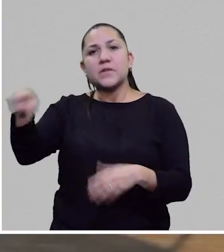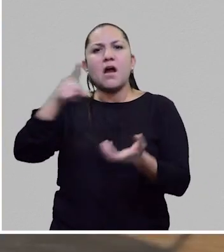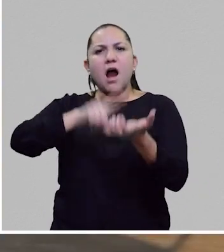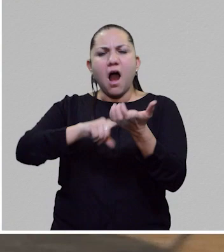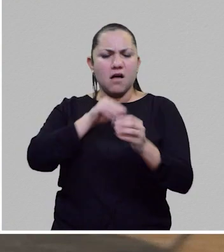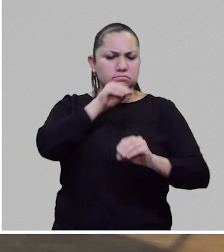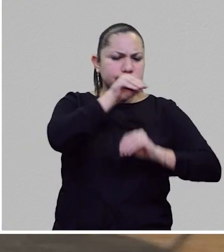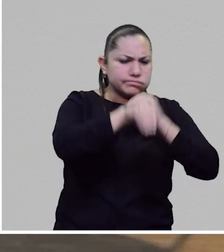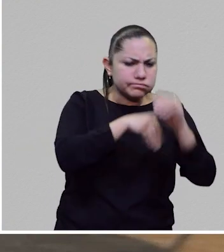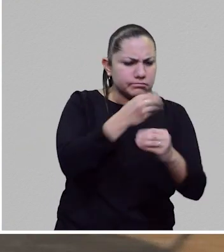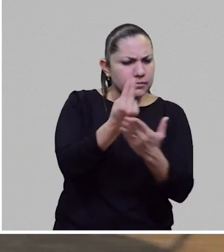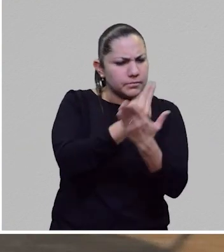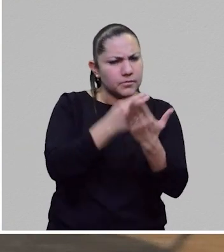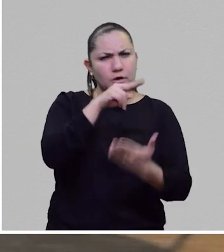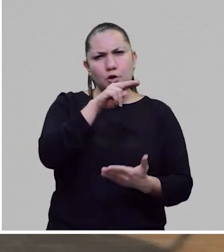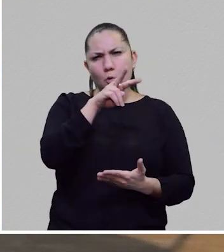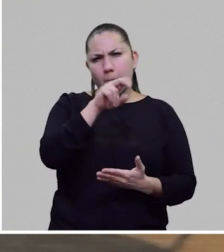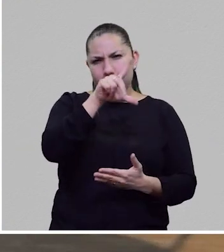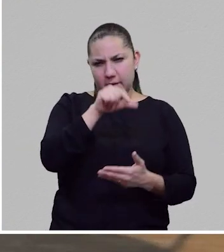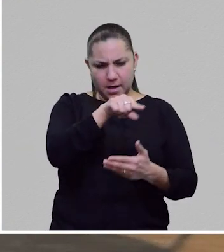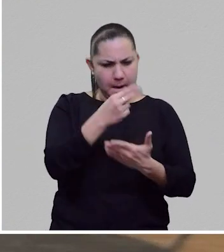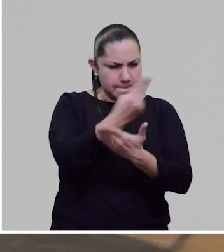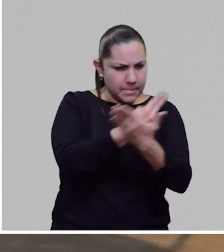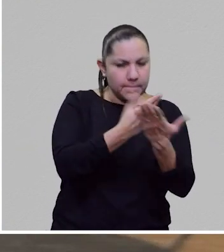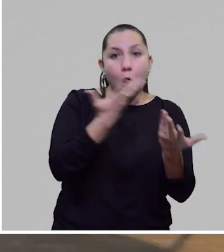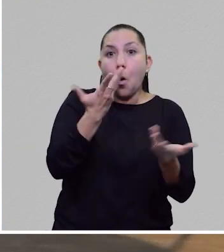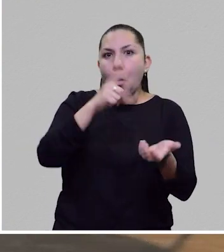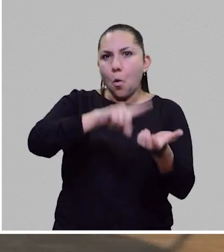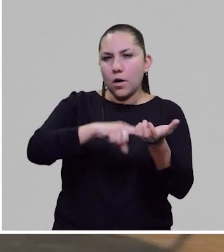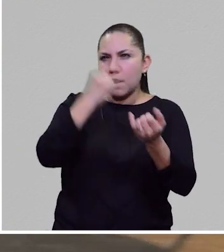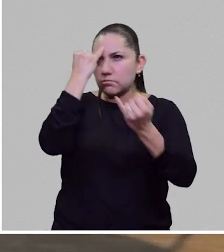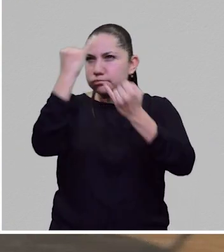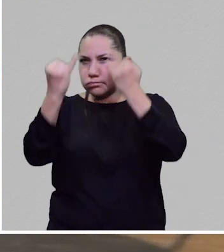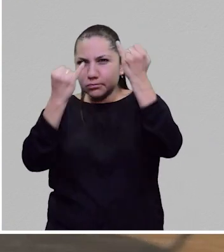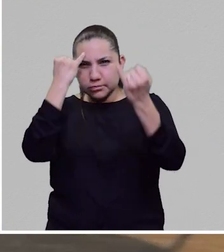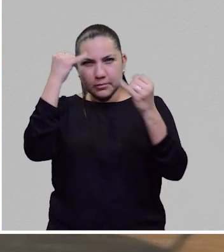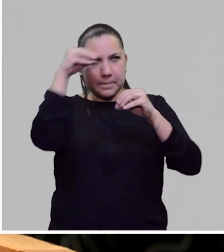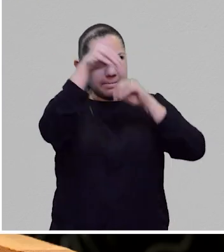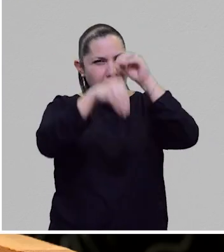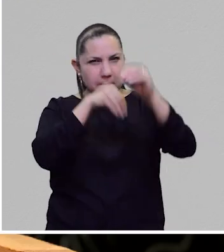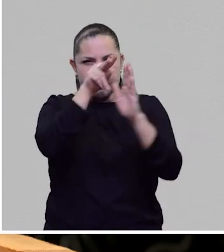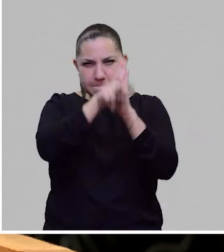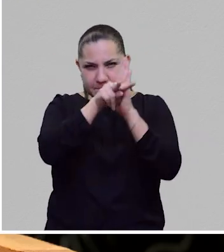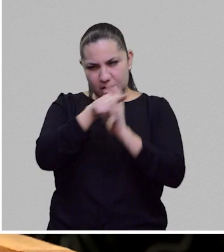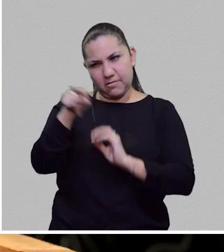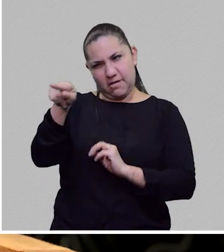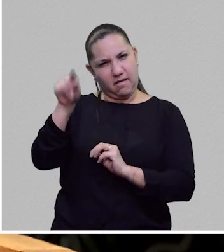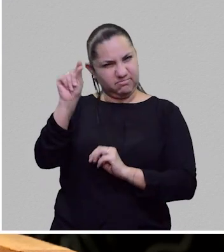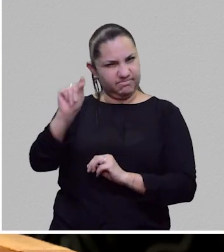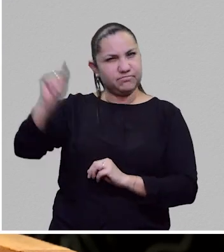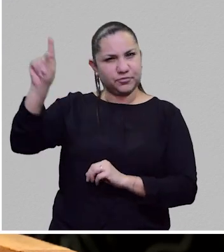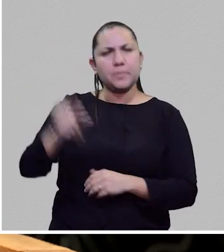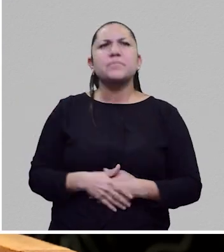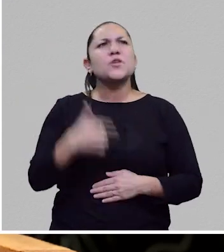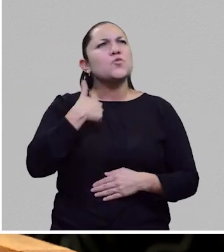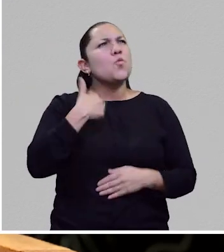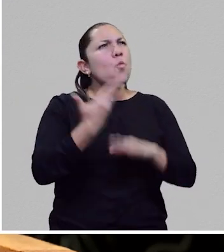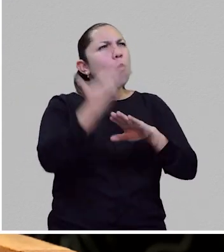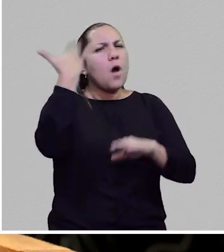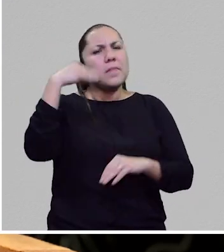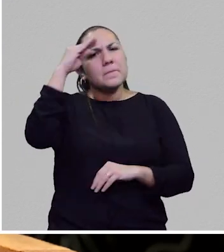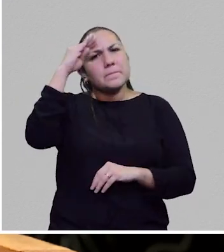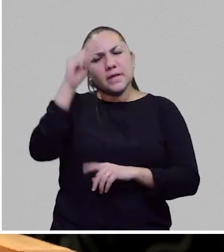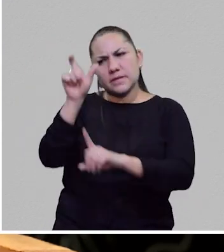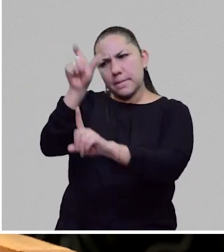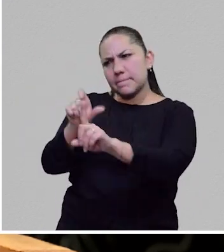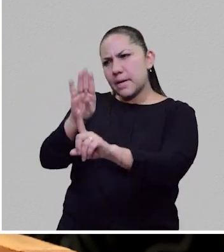de los más reconocidos autores de novela gráfica, escritor de ciencia ficción. Mira, cuando quería yo como encontrar algo corto para